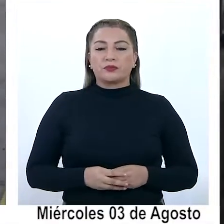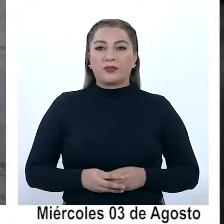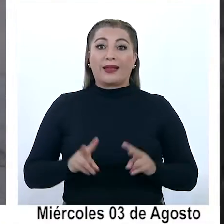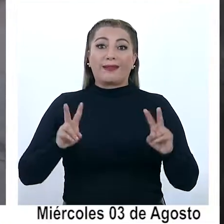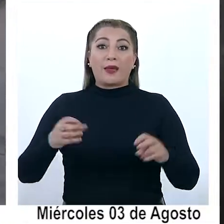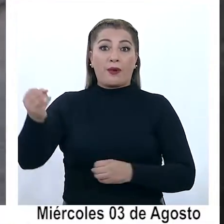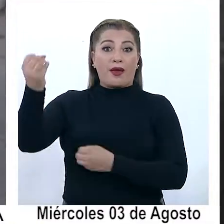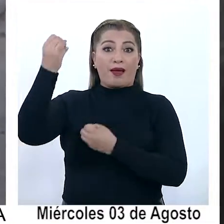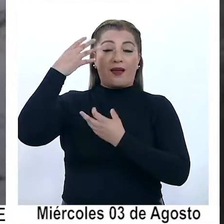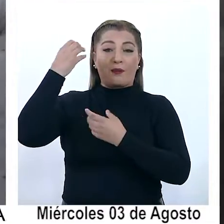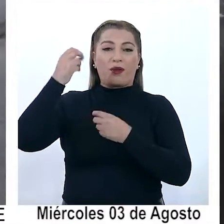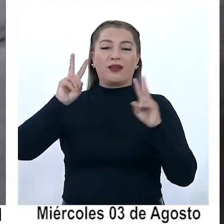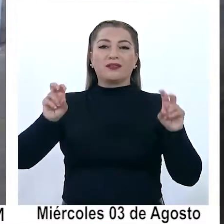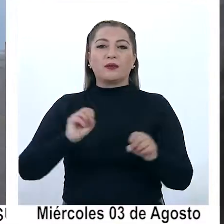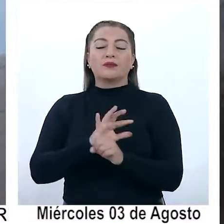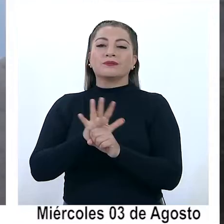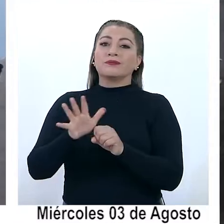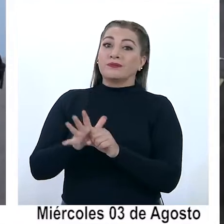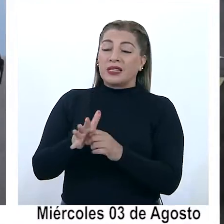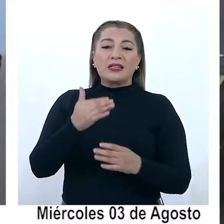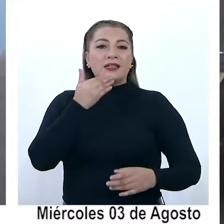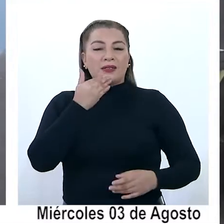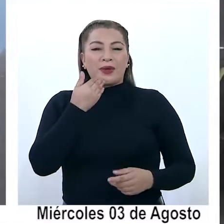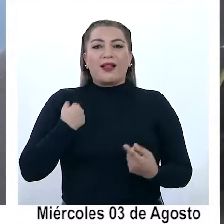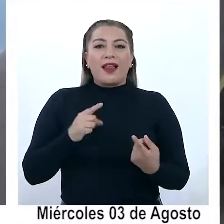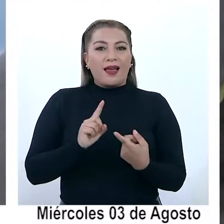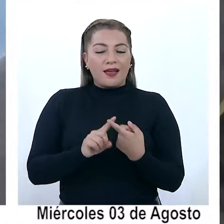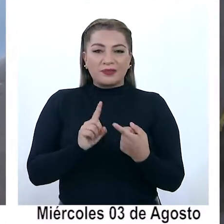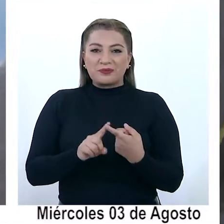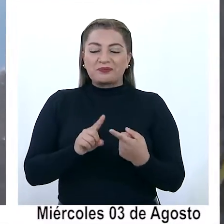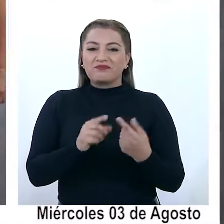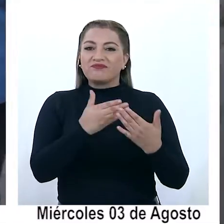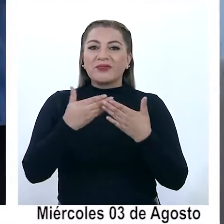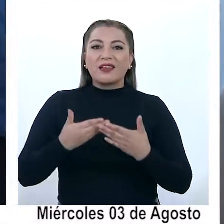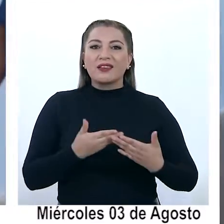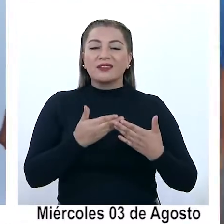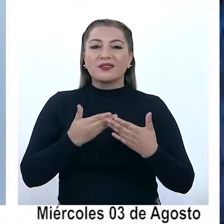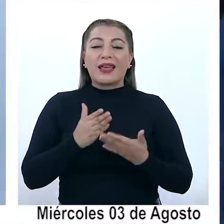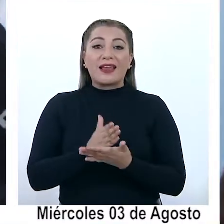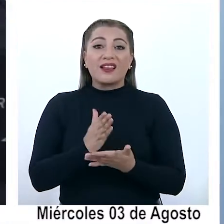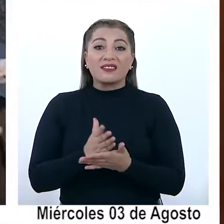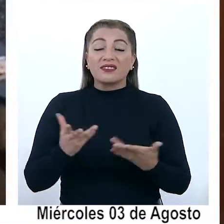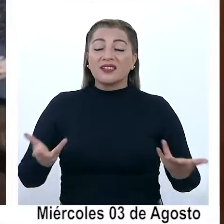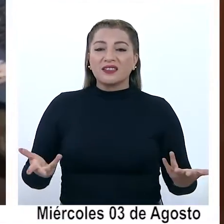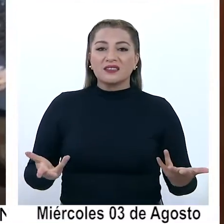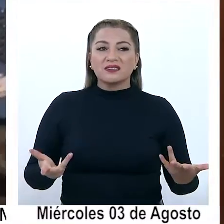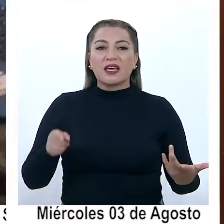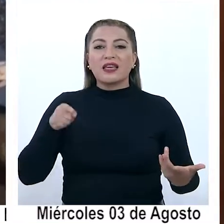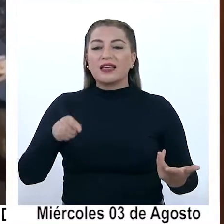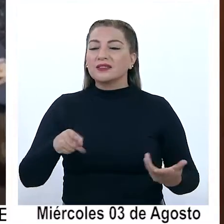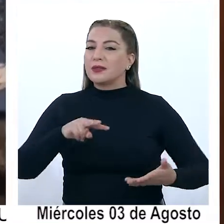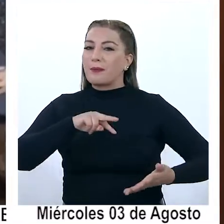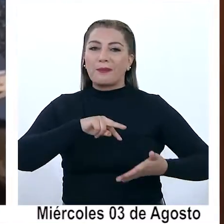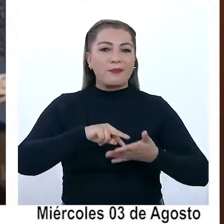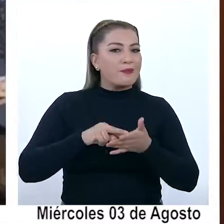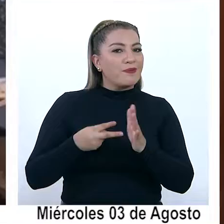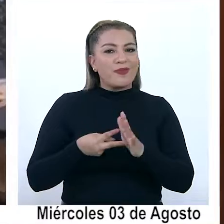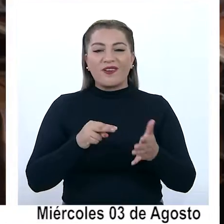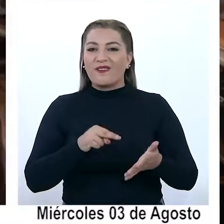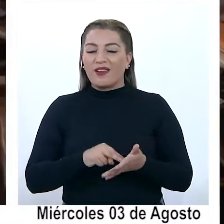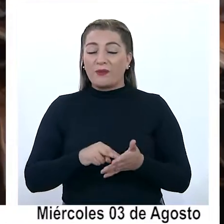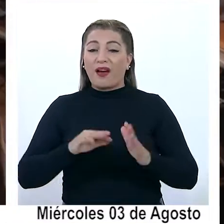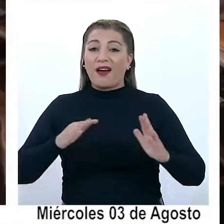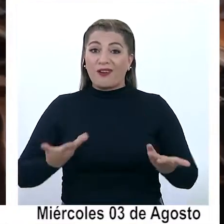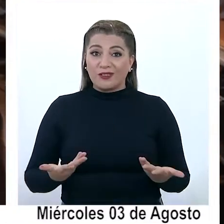aprendizajes en tiempos de pandemia y más aún la participación de los estudiantes en clases fue el principal problema que se